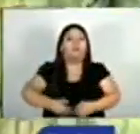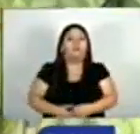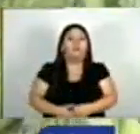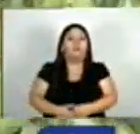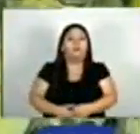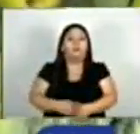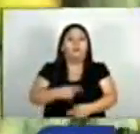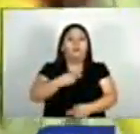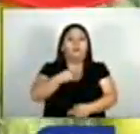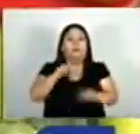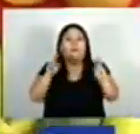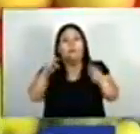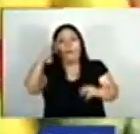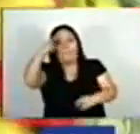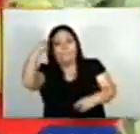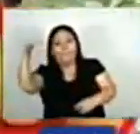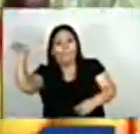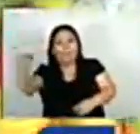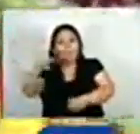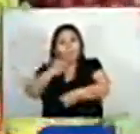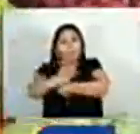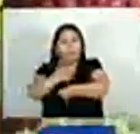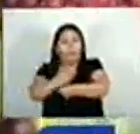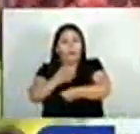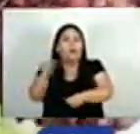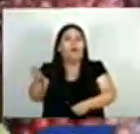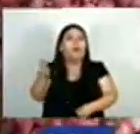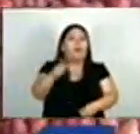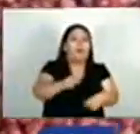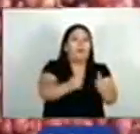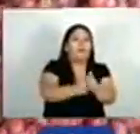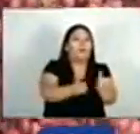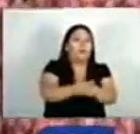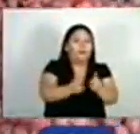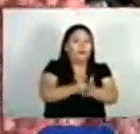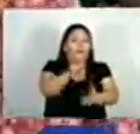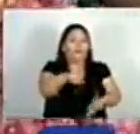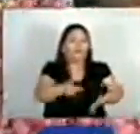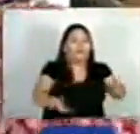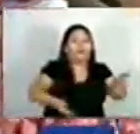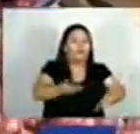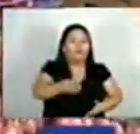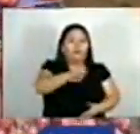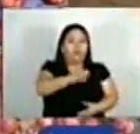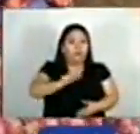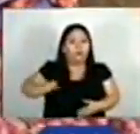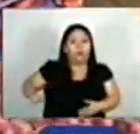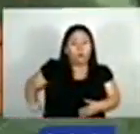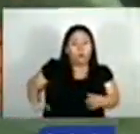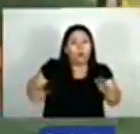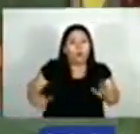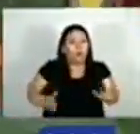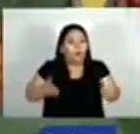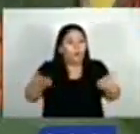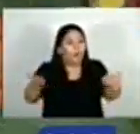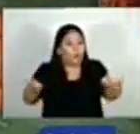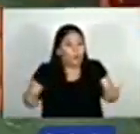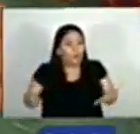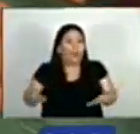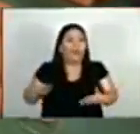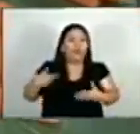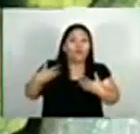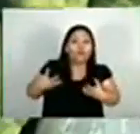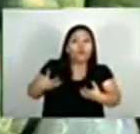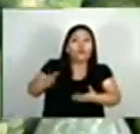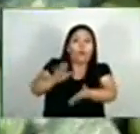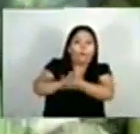La crisis política que vive Guatemala ha causado afectaciones en el comercio hacia El Salvador. Esto por la gran dependencia